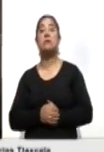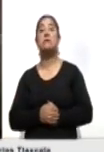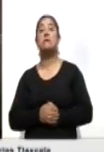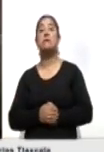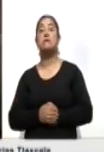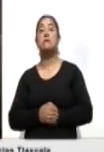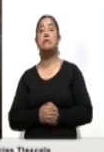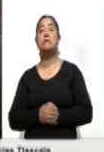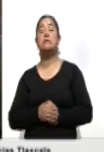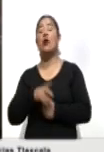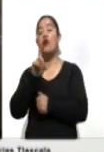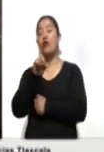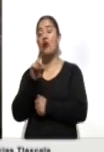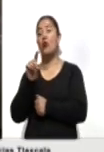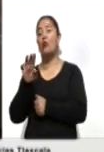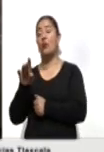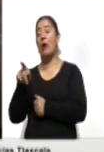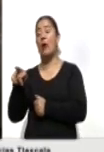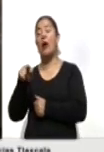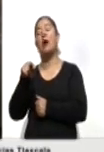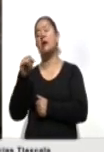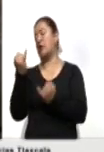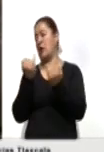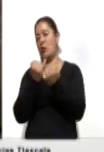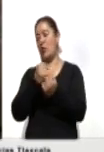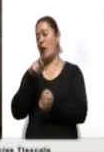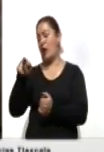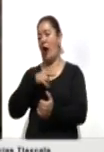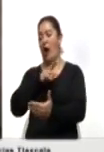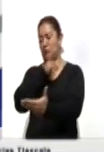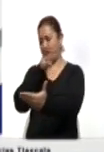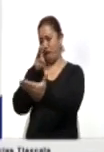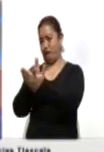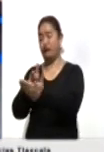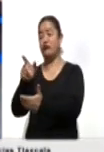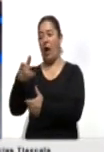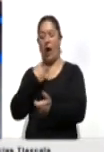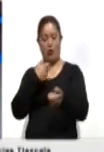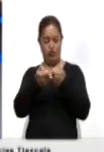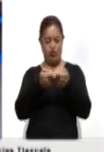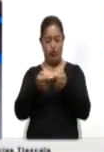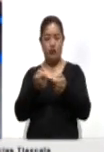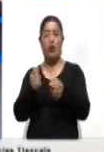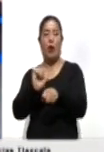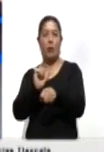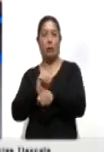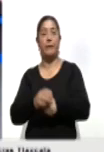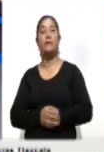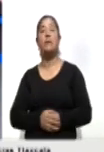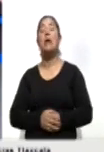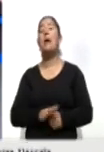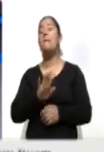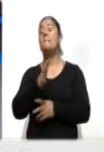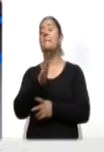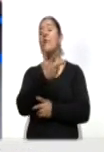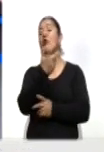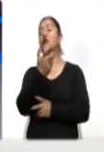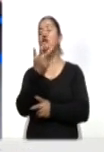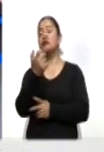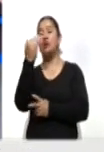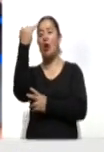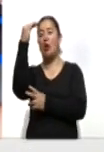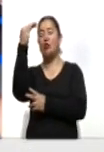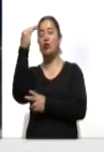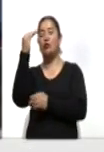donde Don Wright fue abatido el domingo en un control de tránsito. Cerca de 800 adultos mayores de 60 años